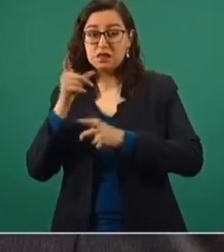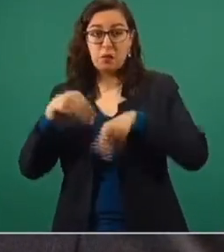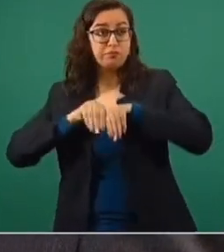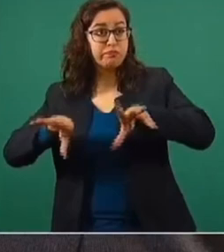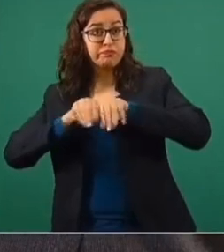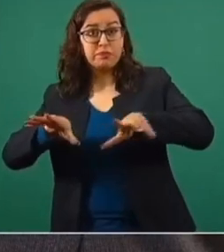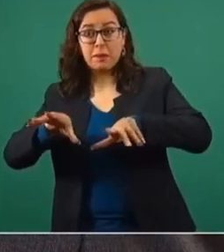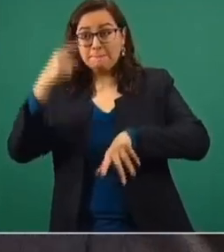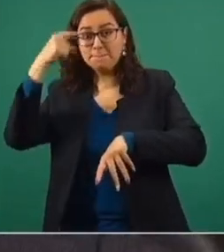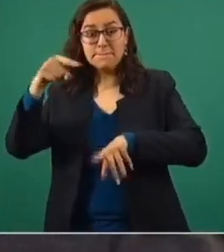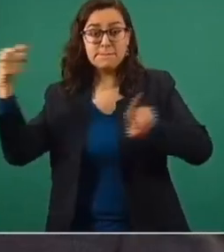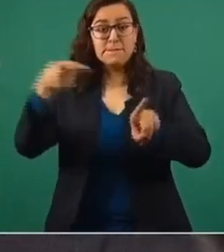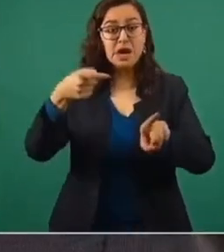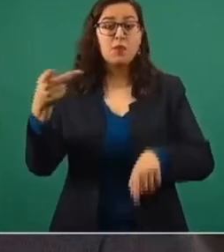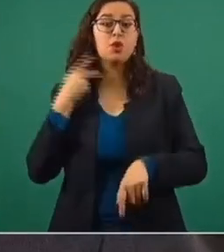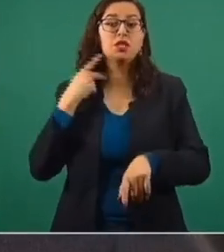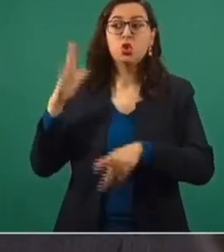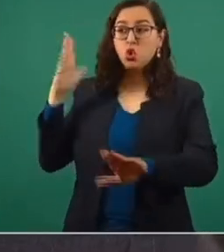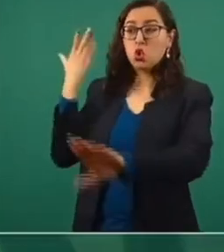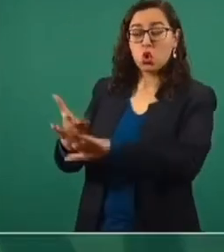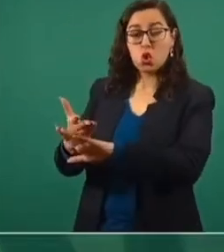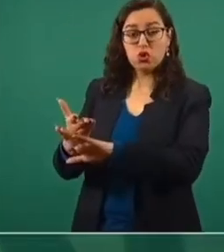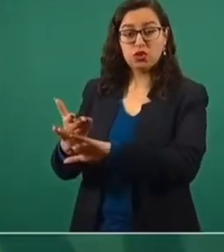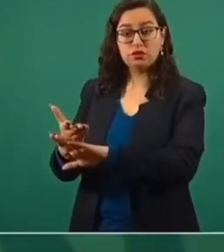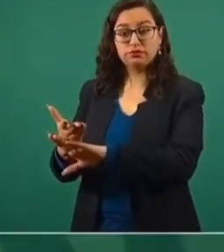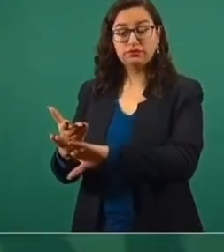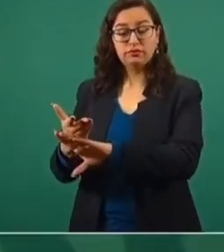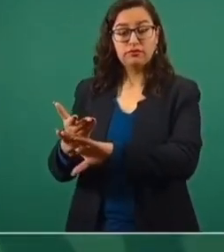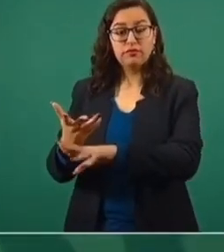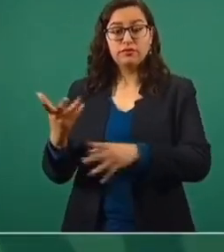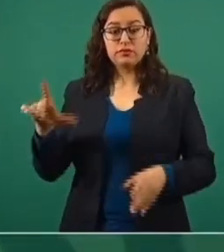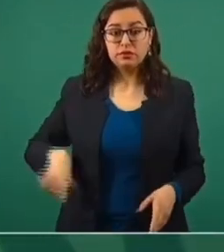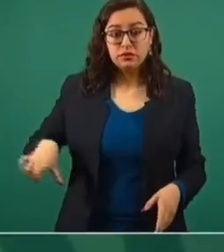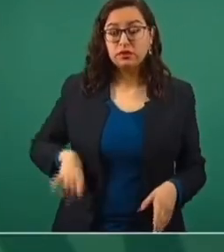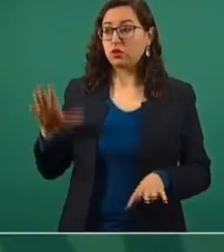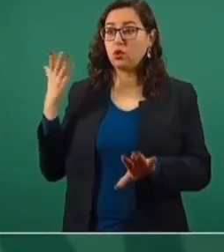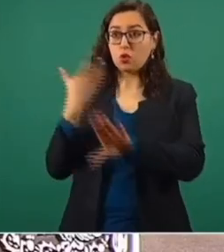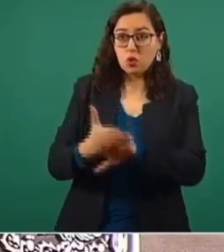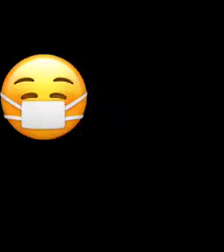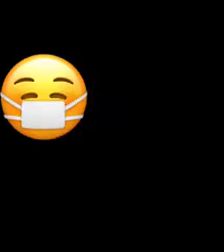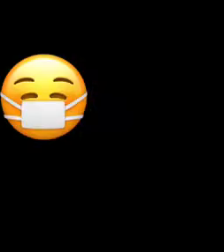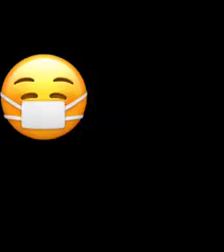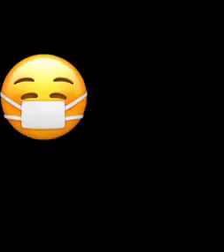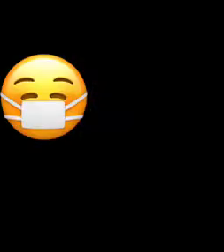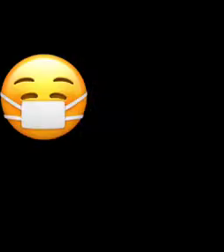para afectar al gobierno o a la oposición.